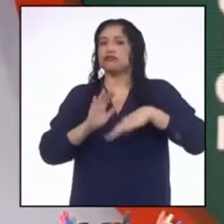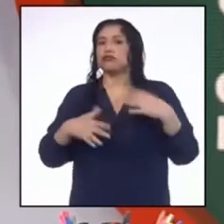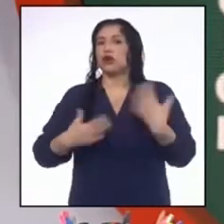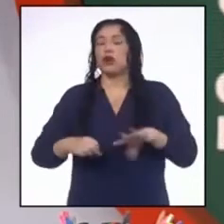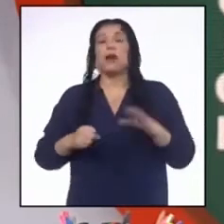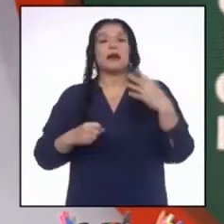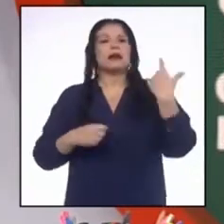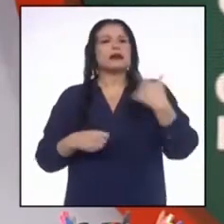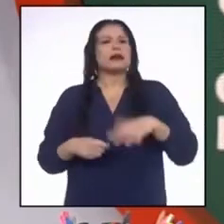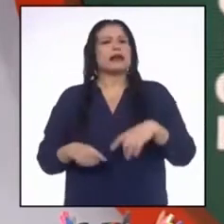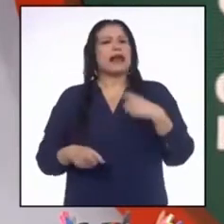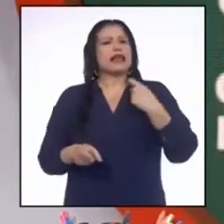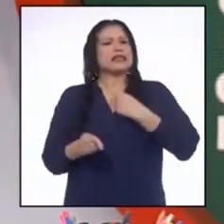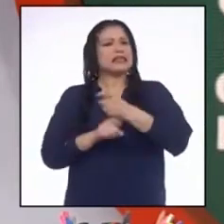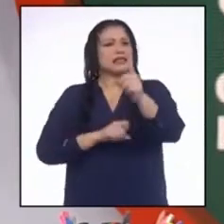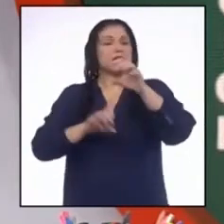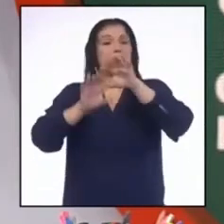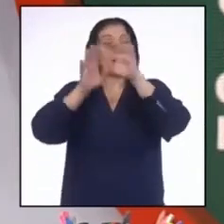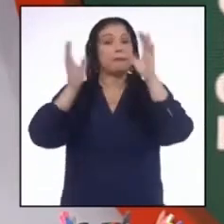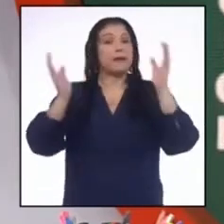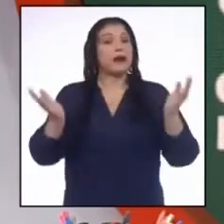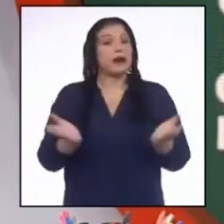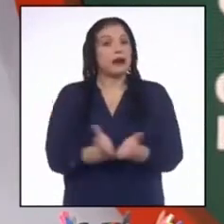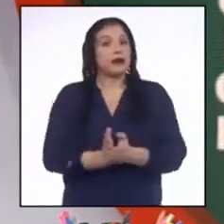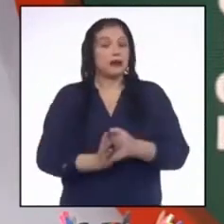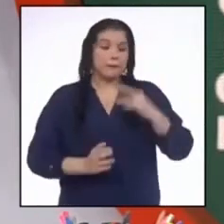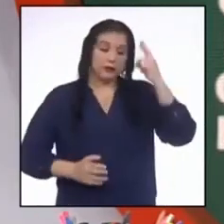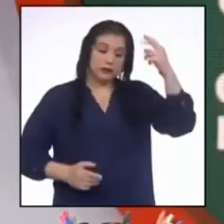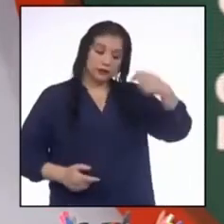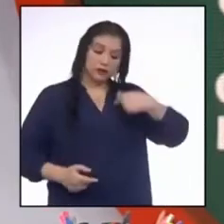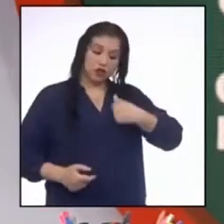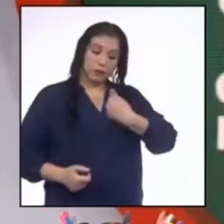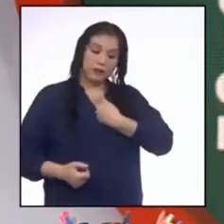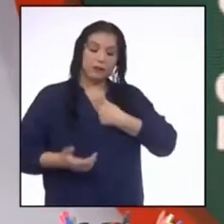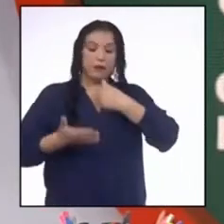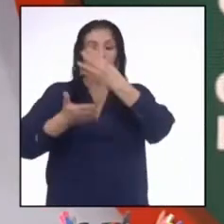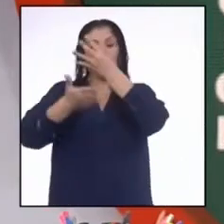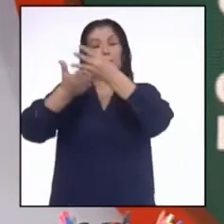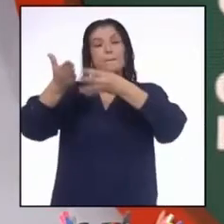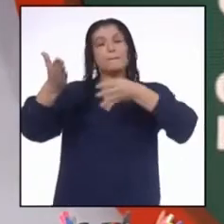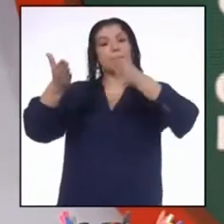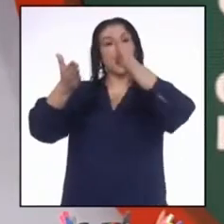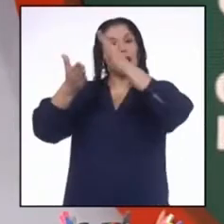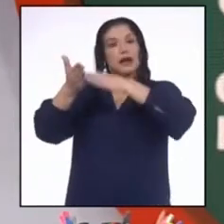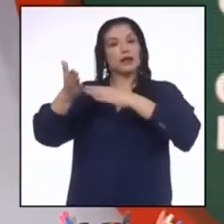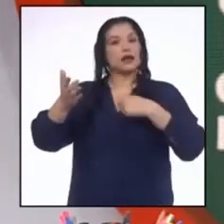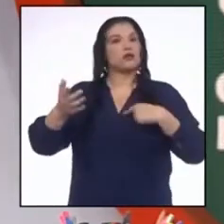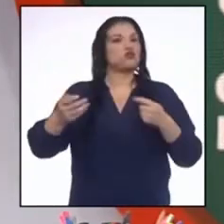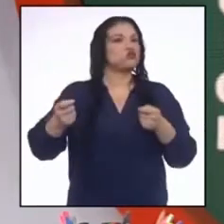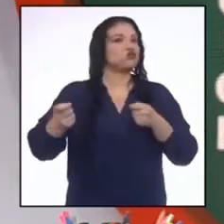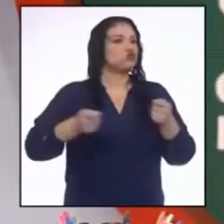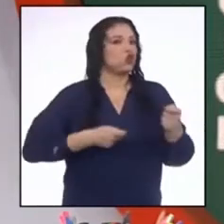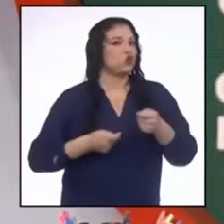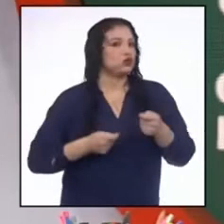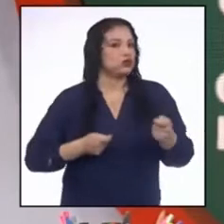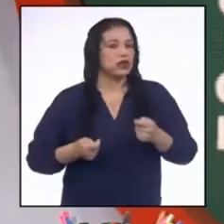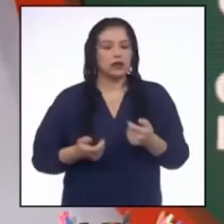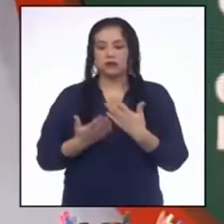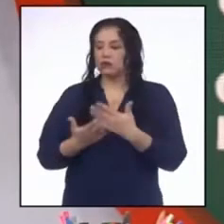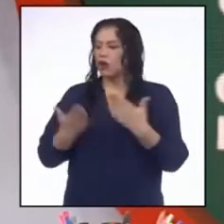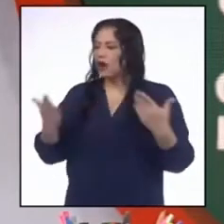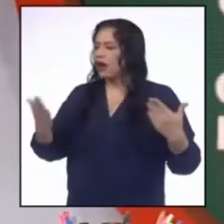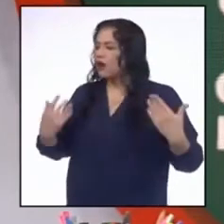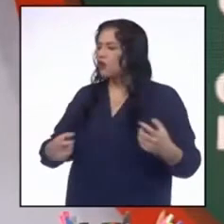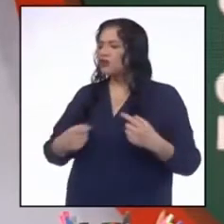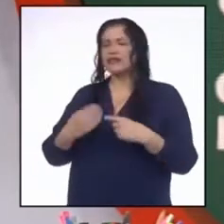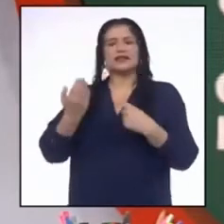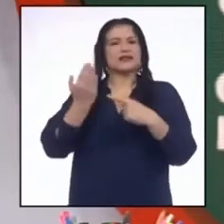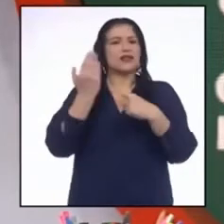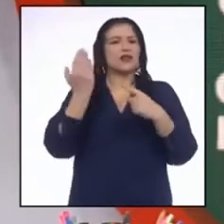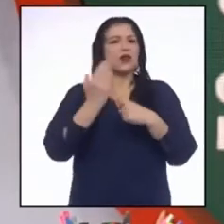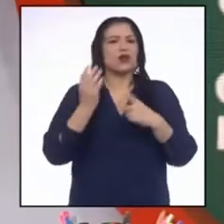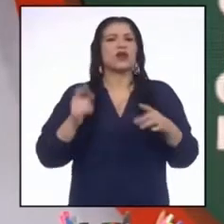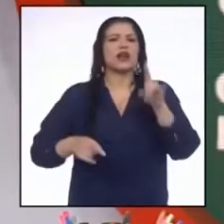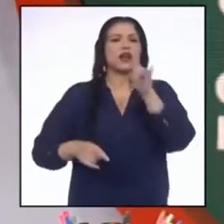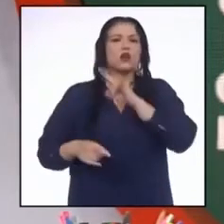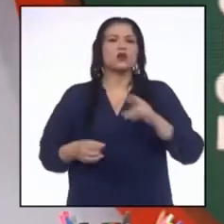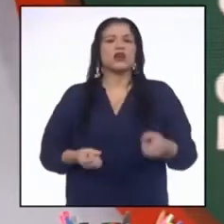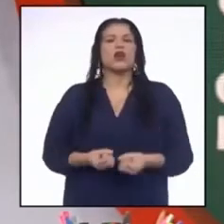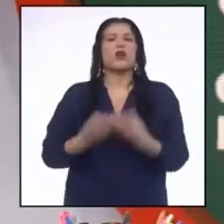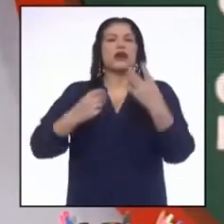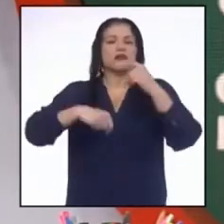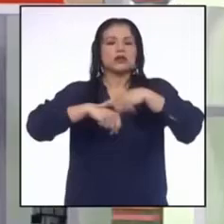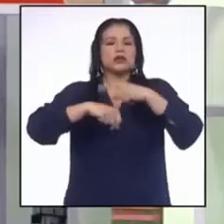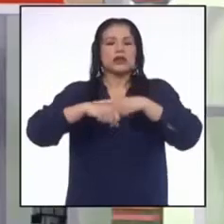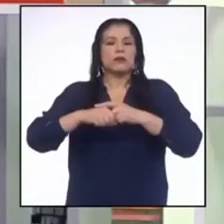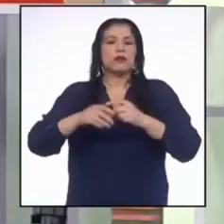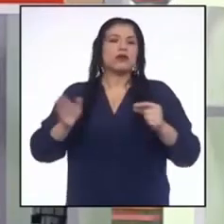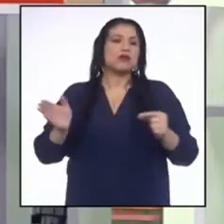planeta. Por eso, diseñé un horario personal que me ayudará a llevar el control de los aparatos electrónicos que uso y el tiempo que los tengo